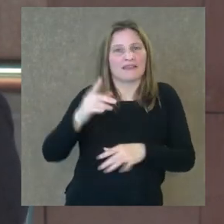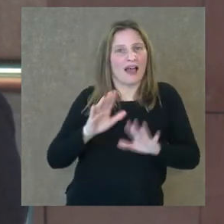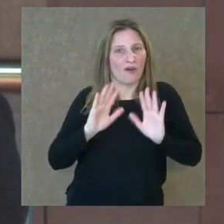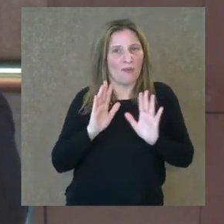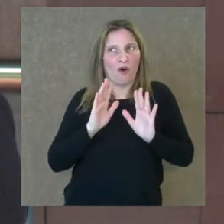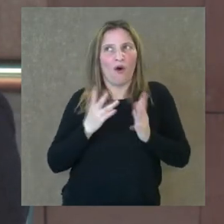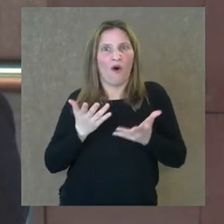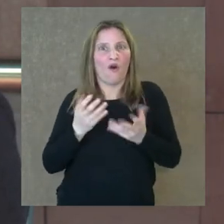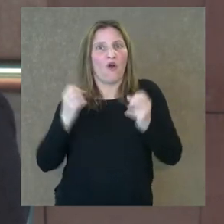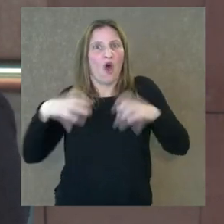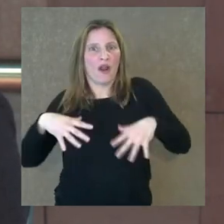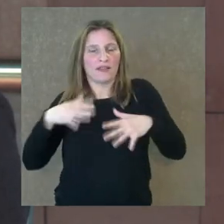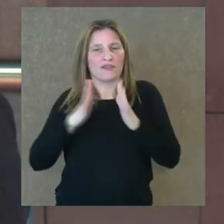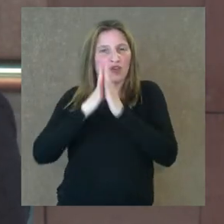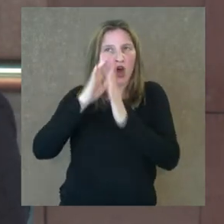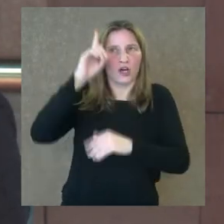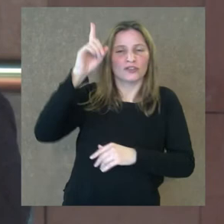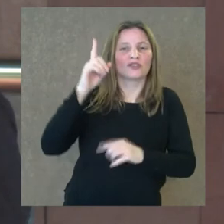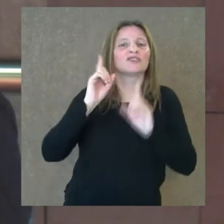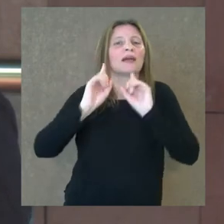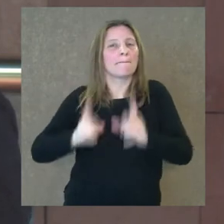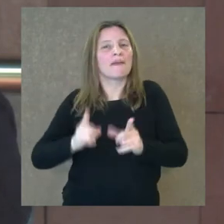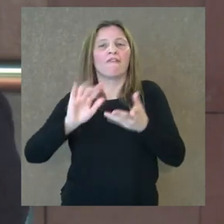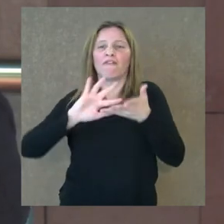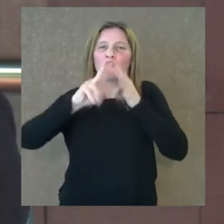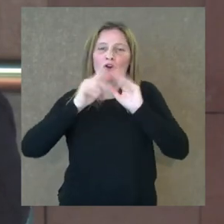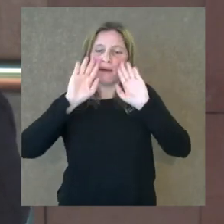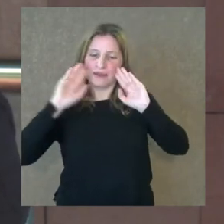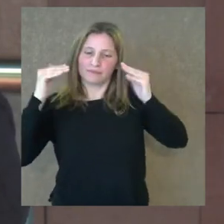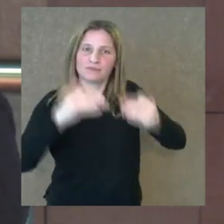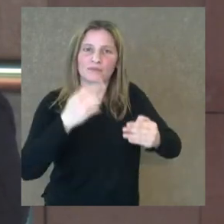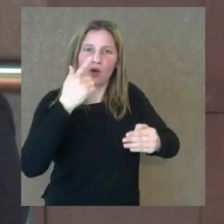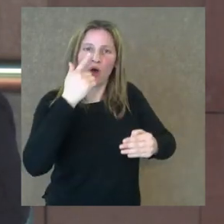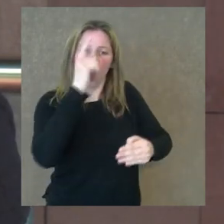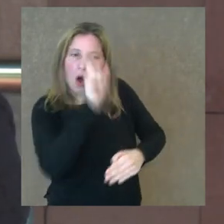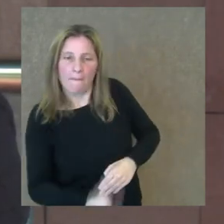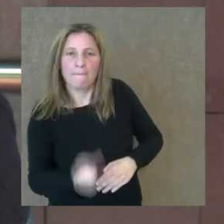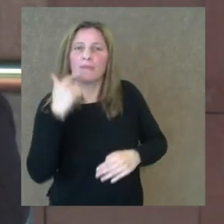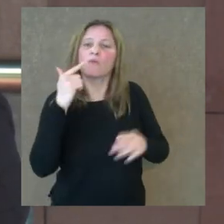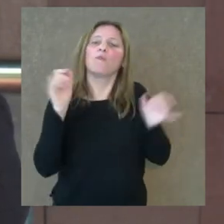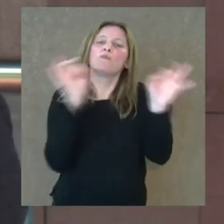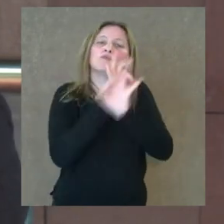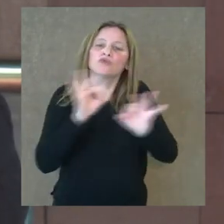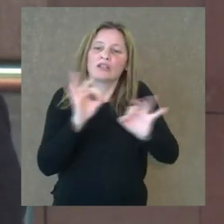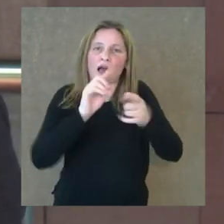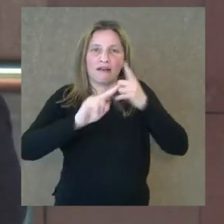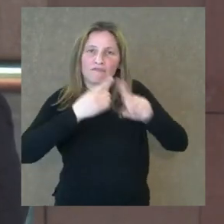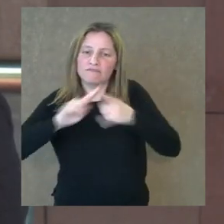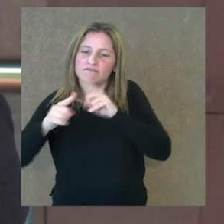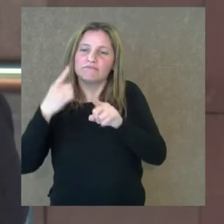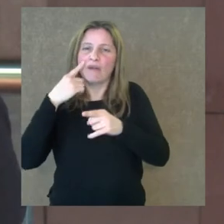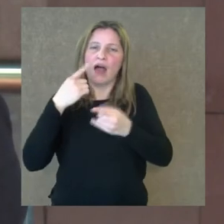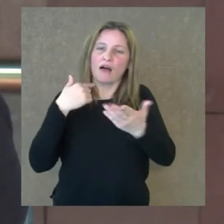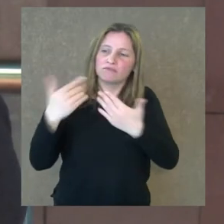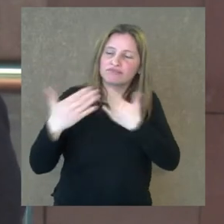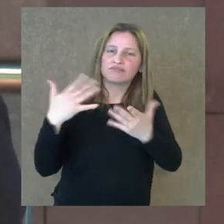la vinculación no solo religiosa sino teocentrista de la música como vínculo hacia el